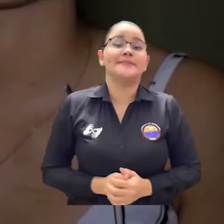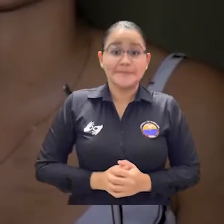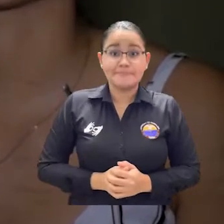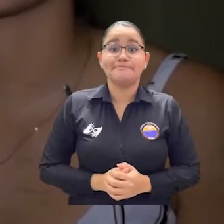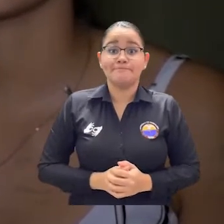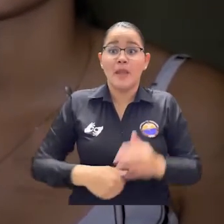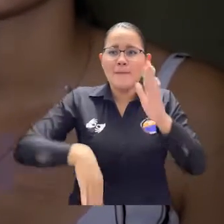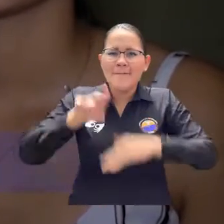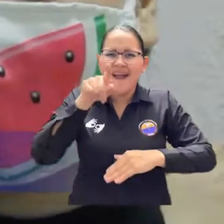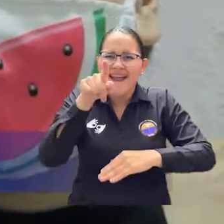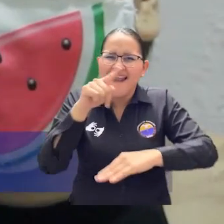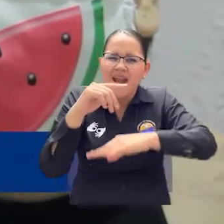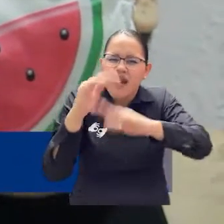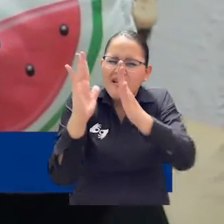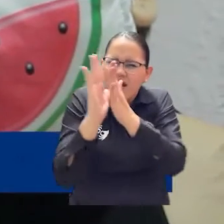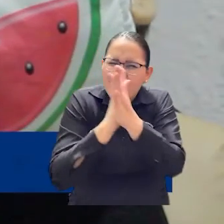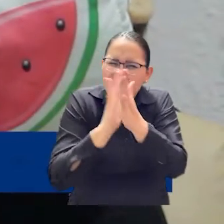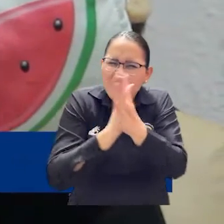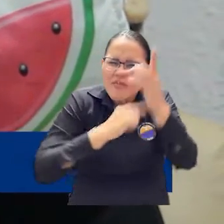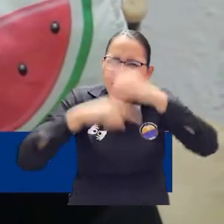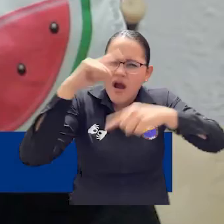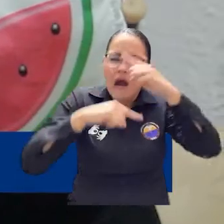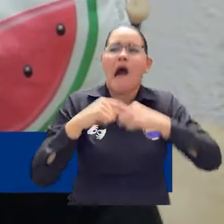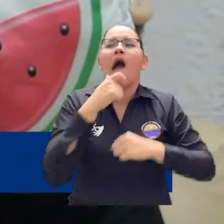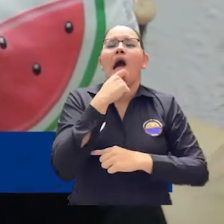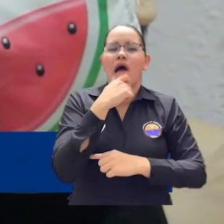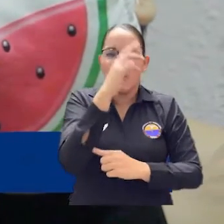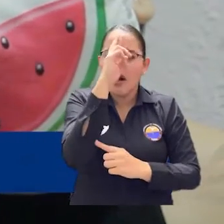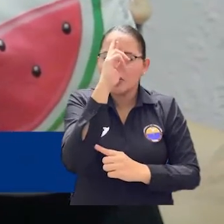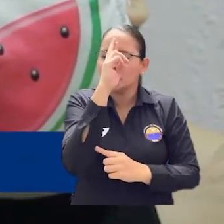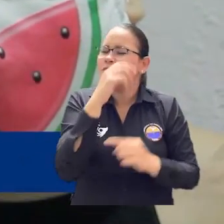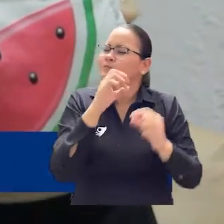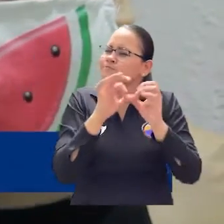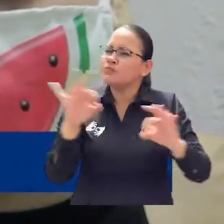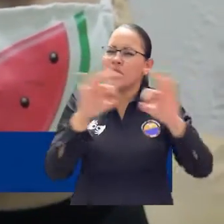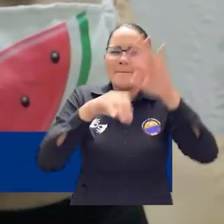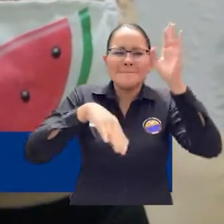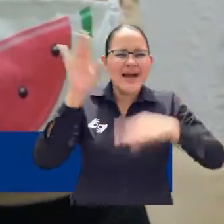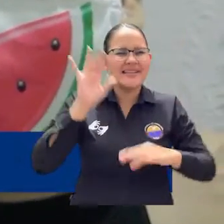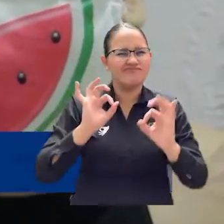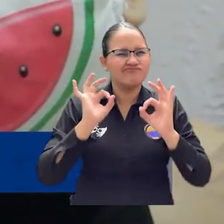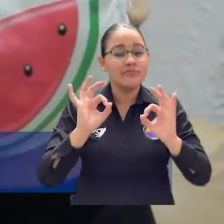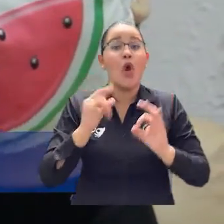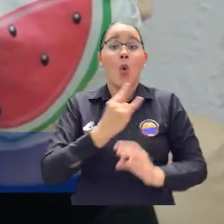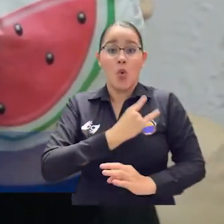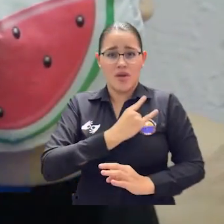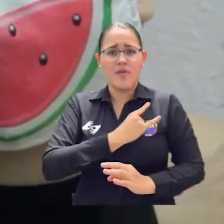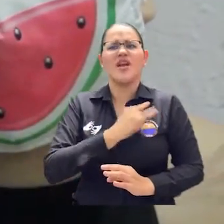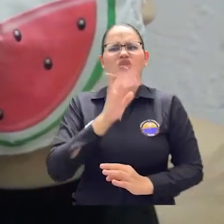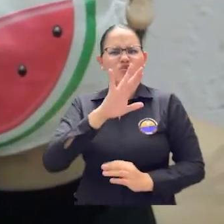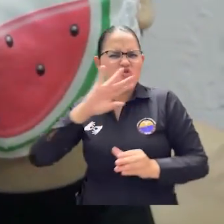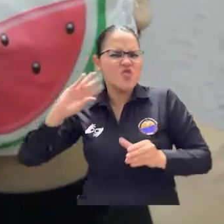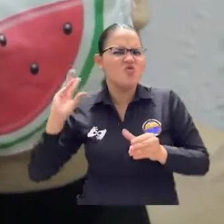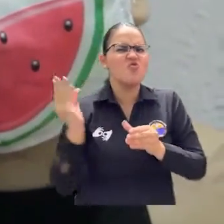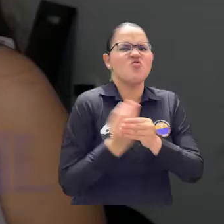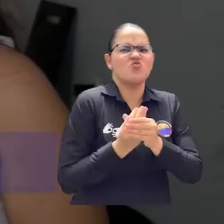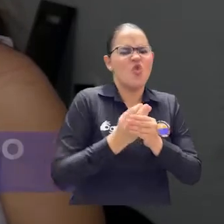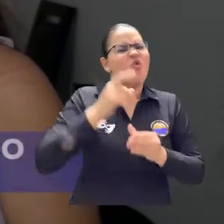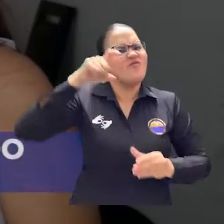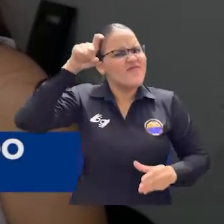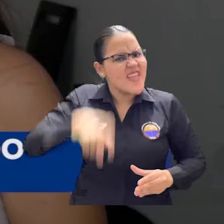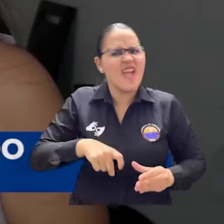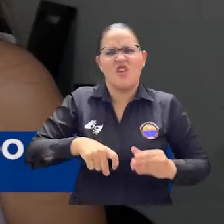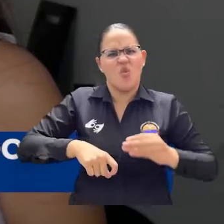alguien, depende de ti. Y nos enseña a que la universidad es una universidad incluyente y que debemos seguir nuestros sueños por encima de todo.